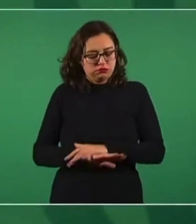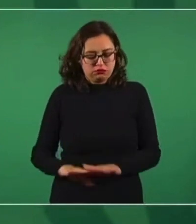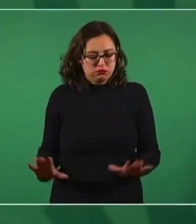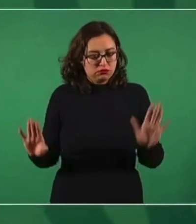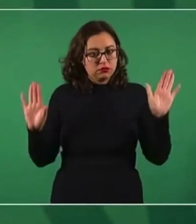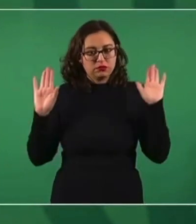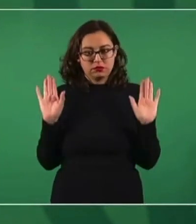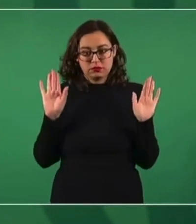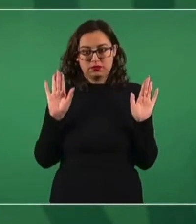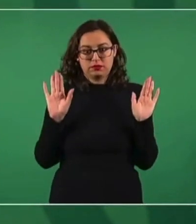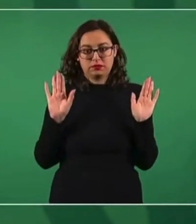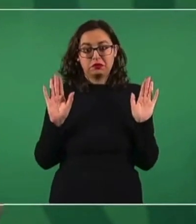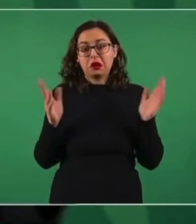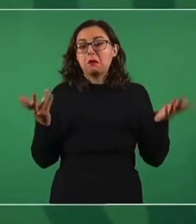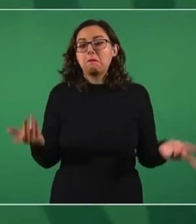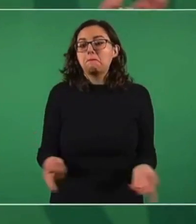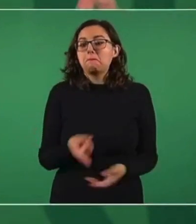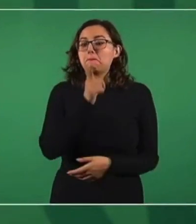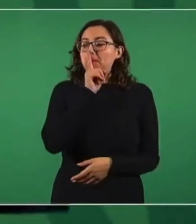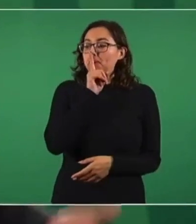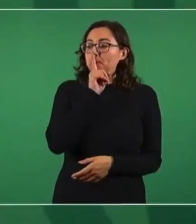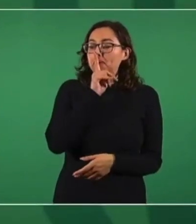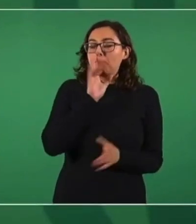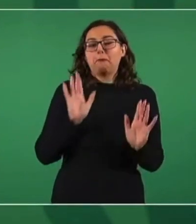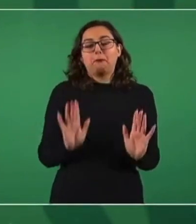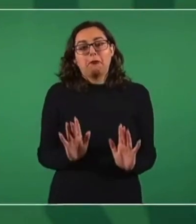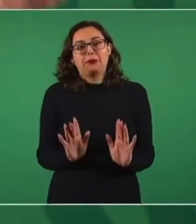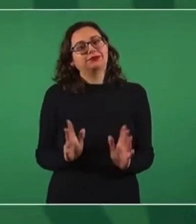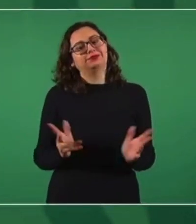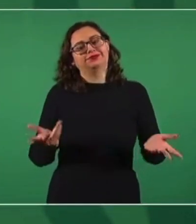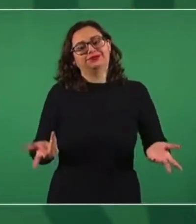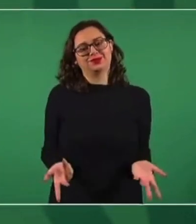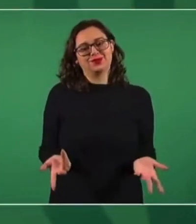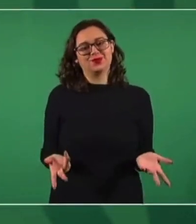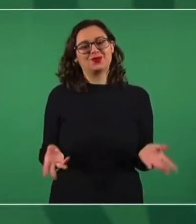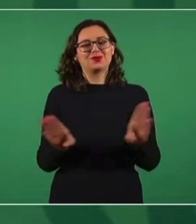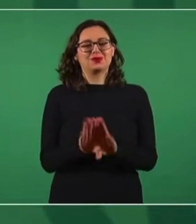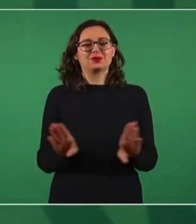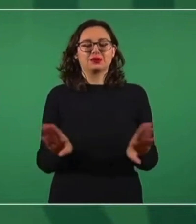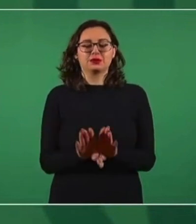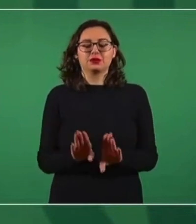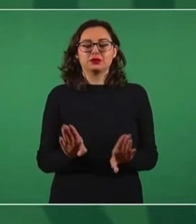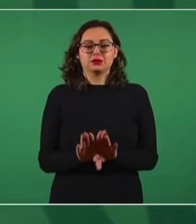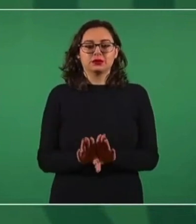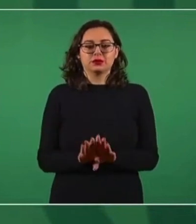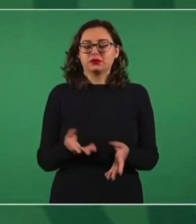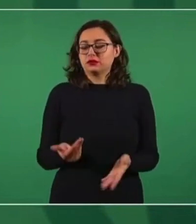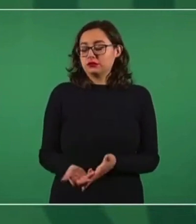los que están terminando recibieron posiblemente